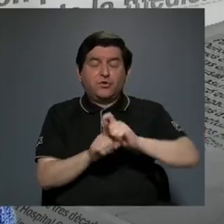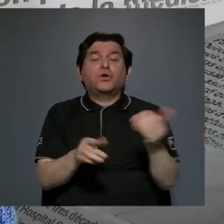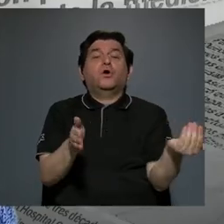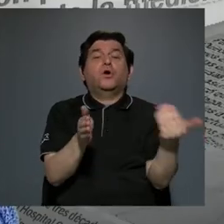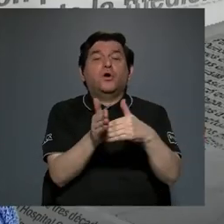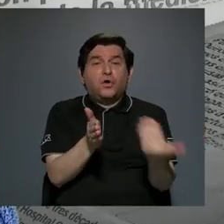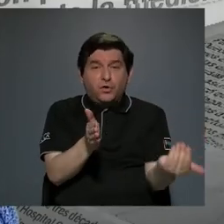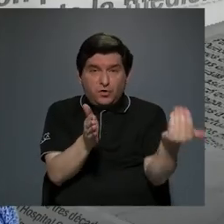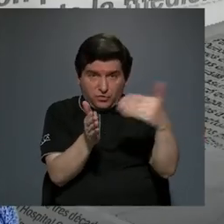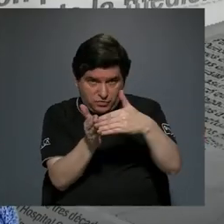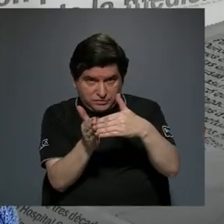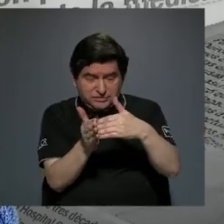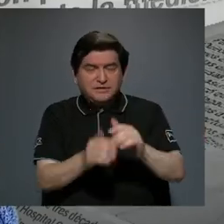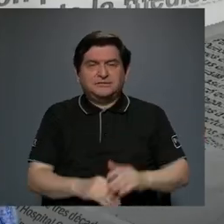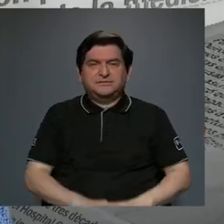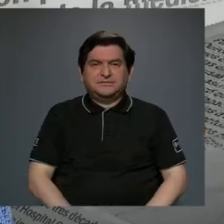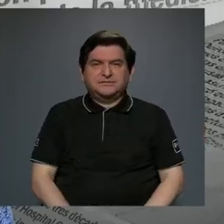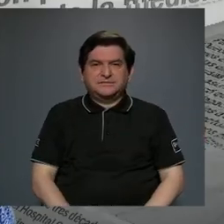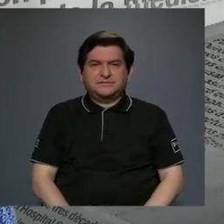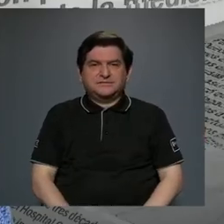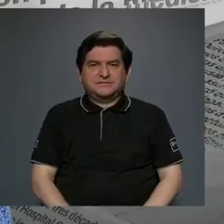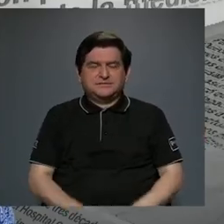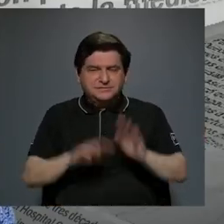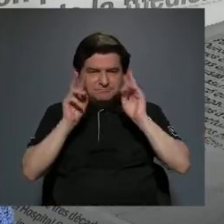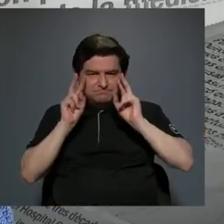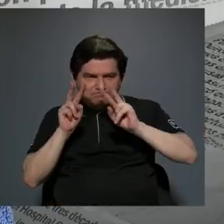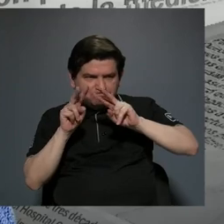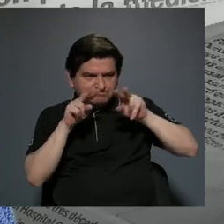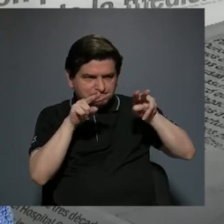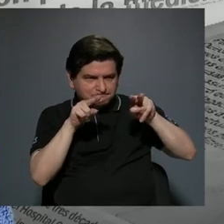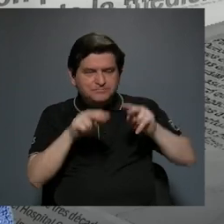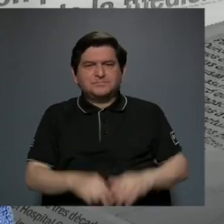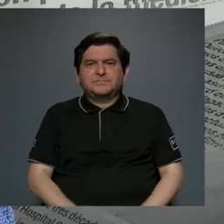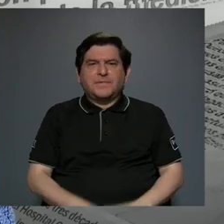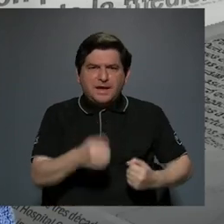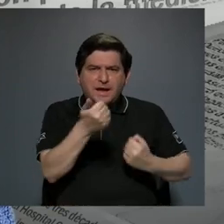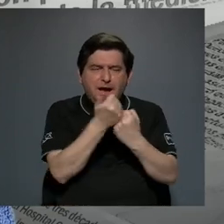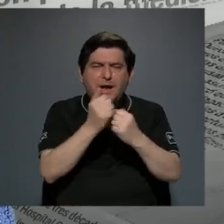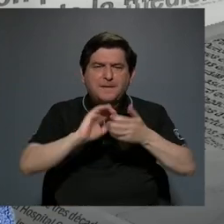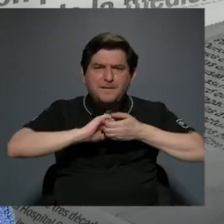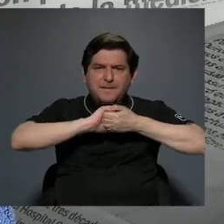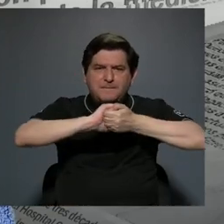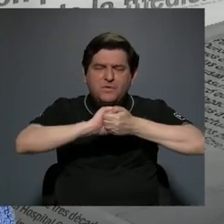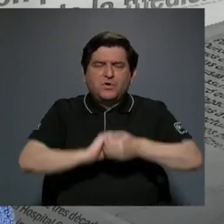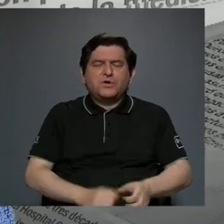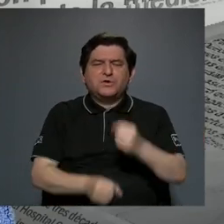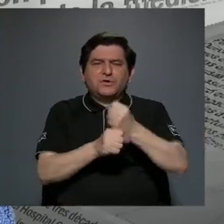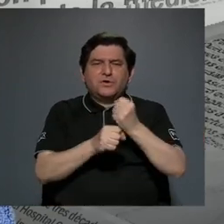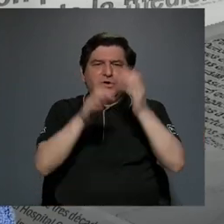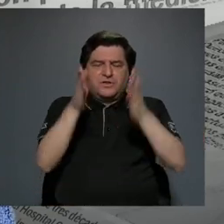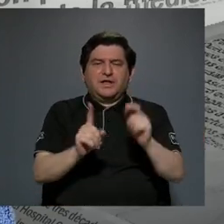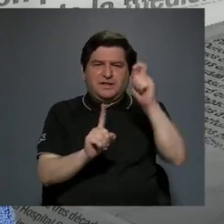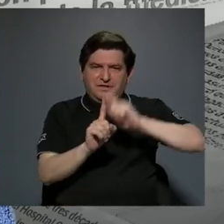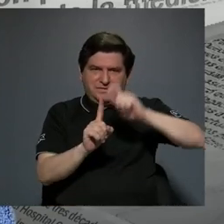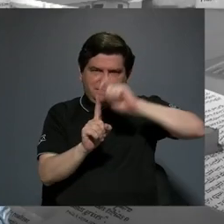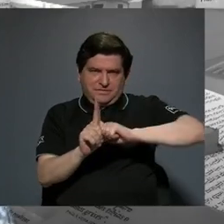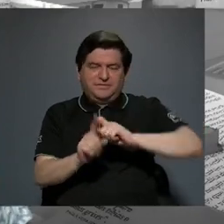otra vez los ojos, el interés hacia el apoyo solidario de los trabajadores bananeros.